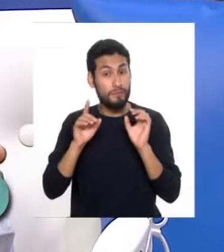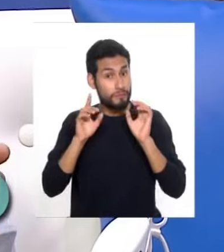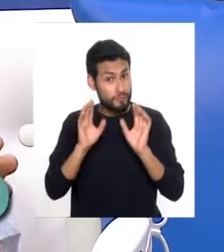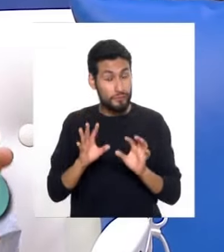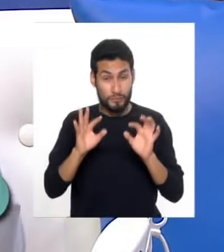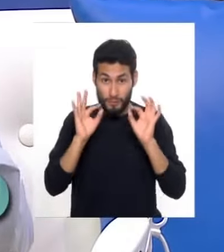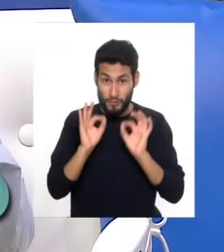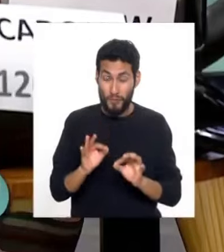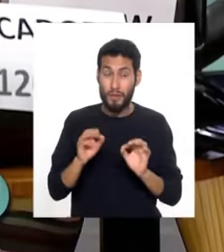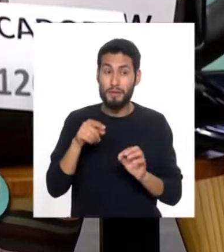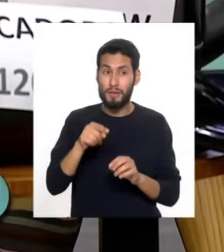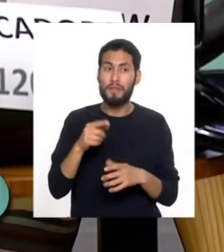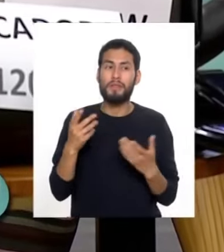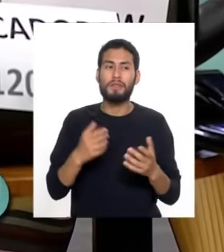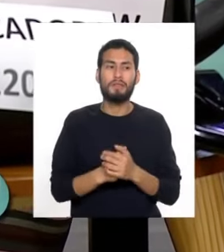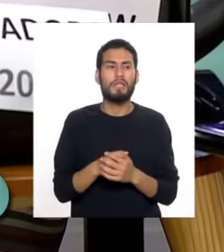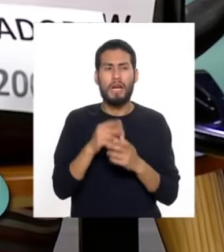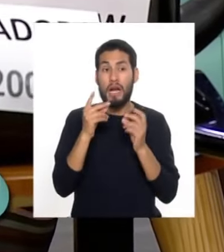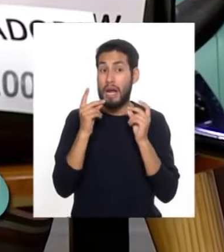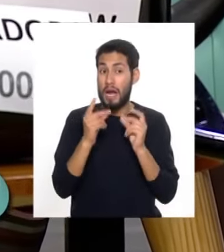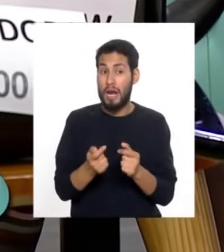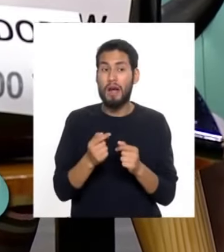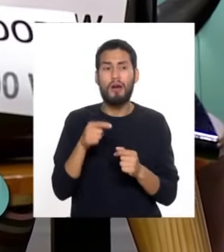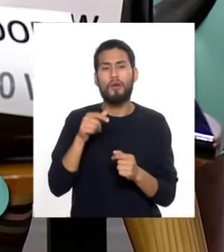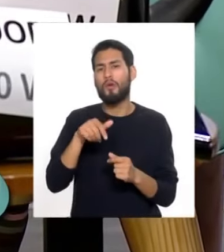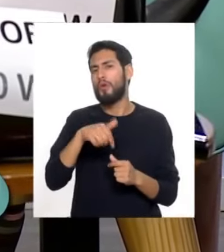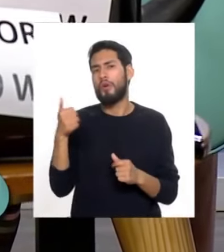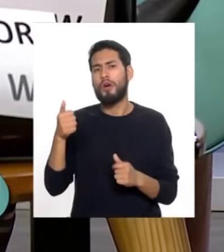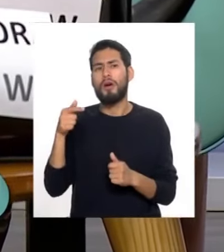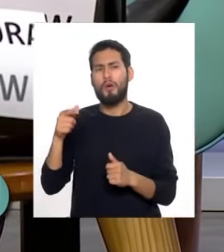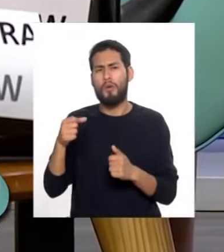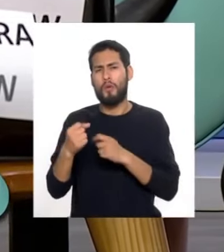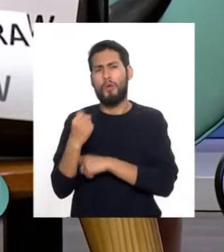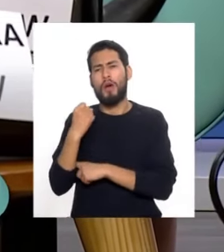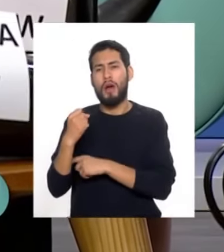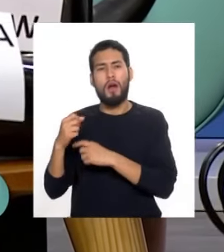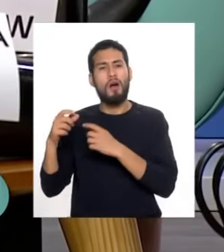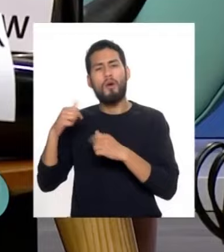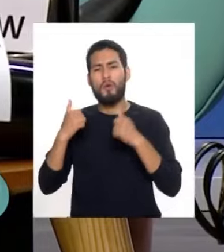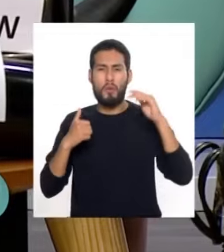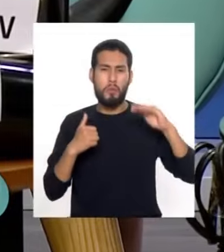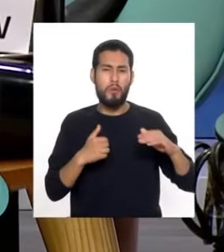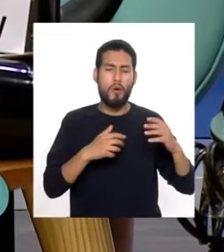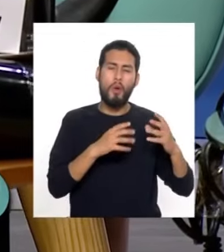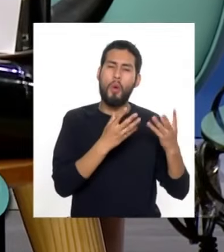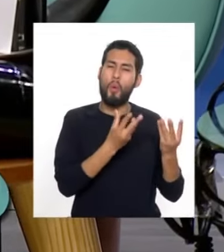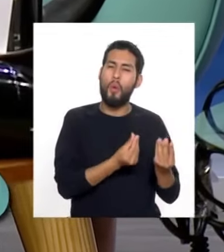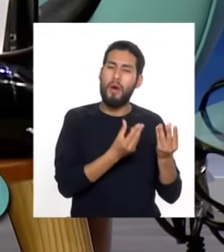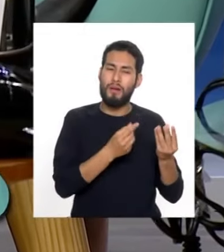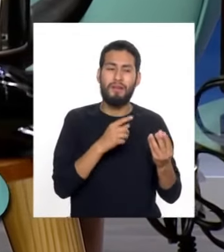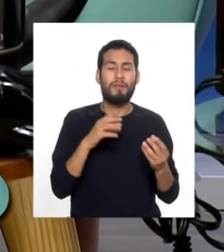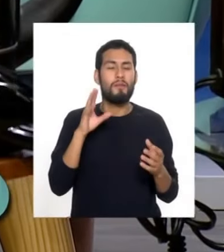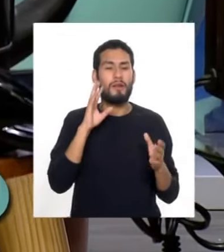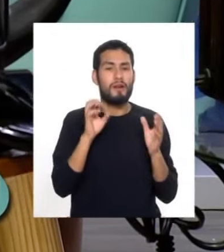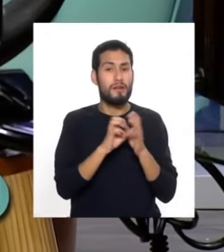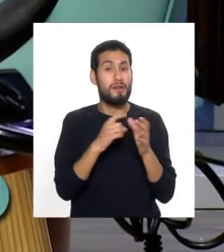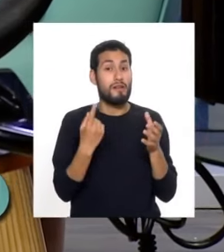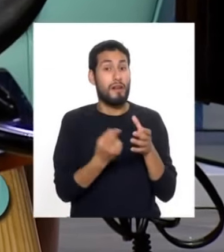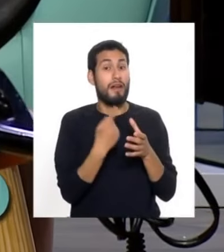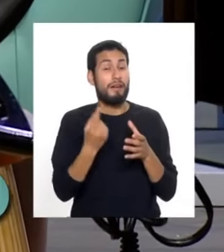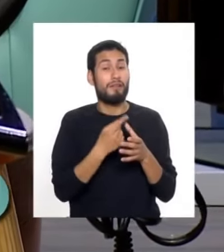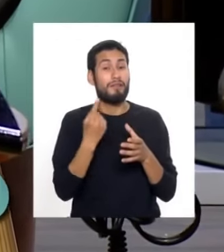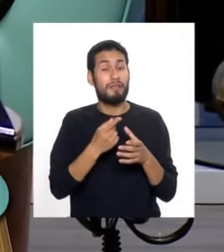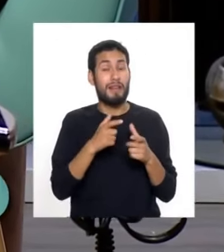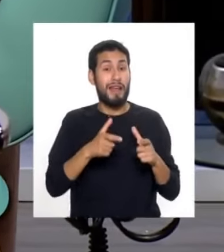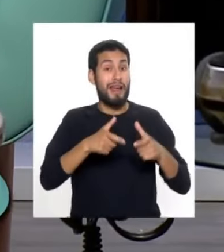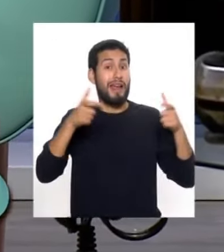trabajo es realizado más rápido por un artefacto más potente que uno menos potente. ¿No es cierto? Por ejemplo, una licuadora, si es de